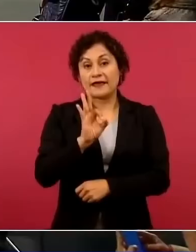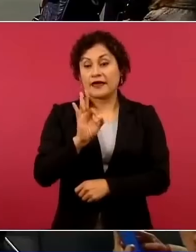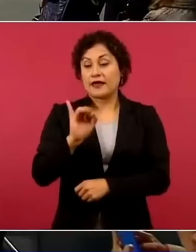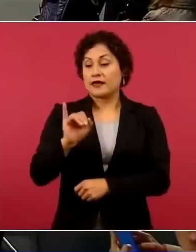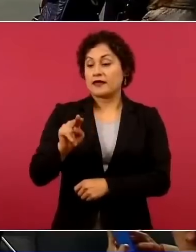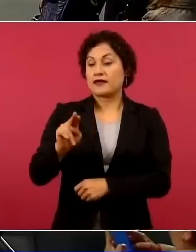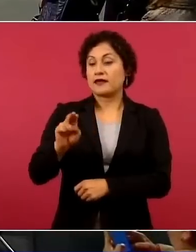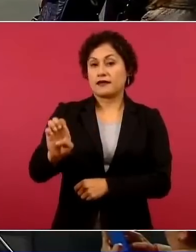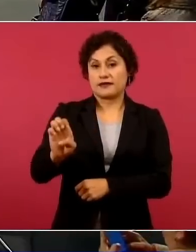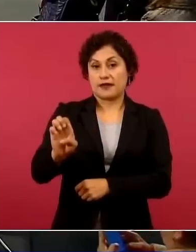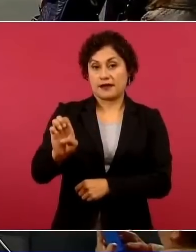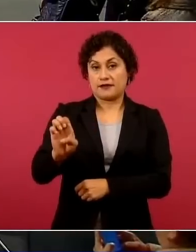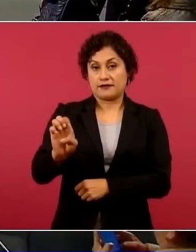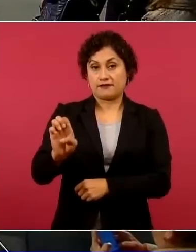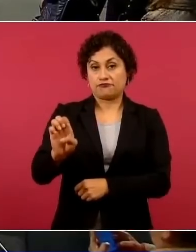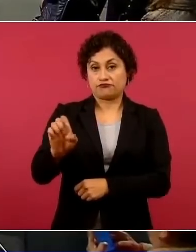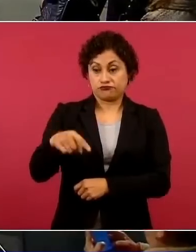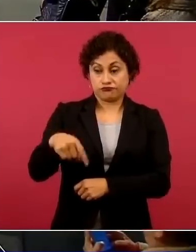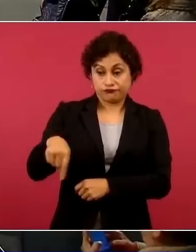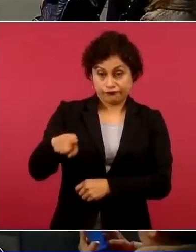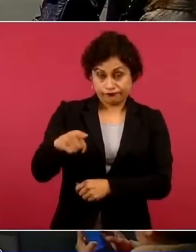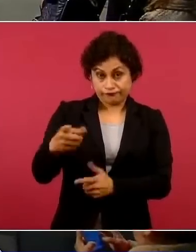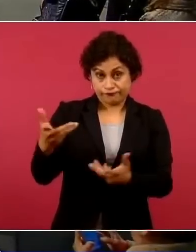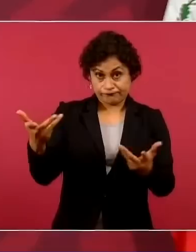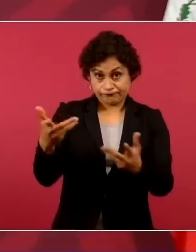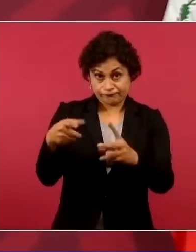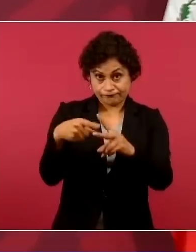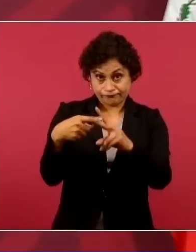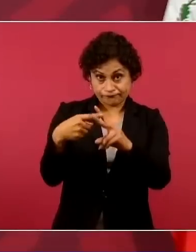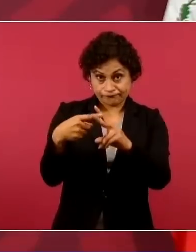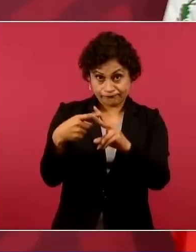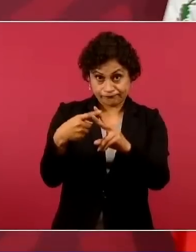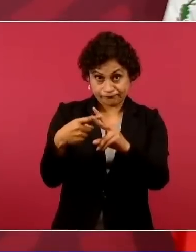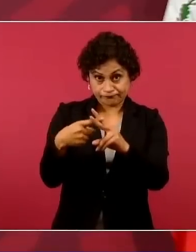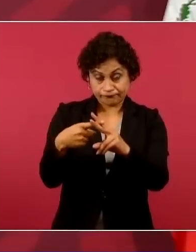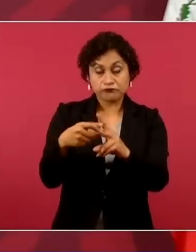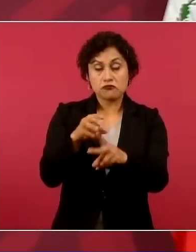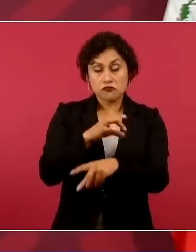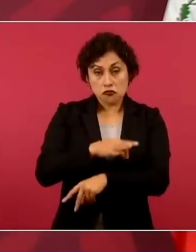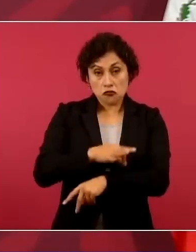que hay duplicidades,